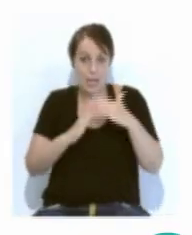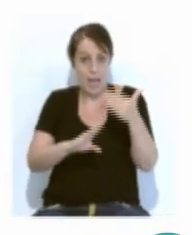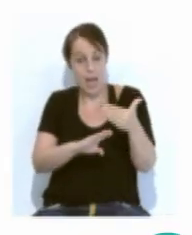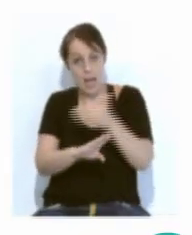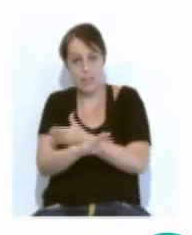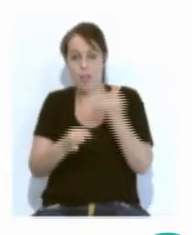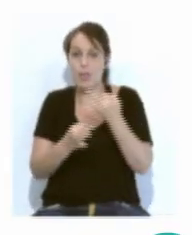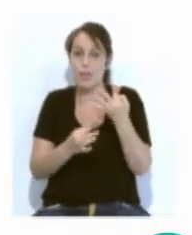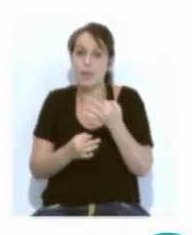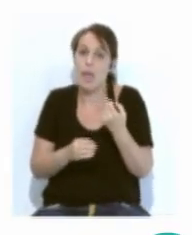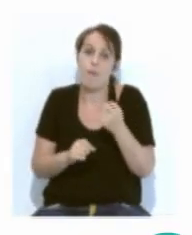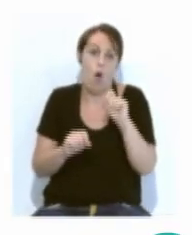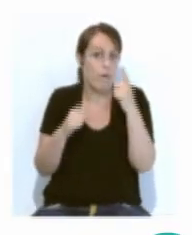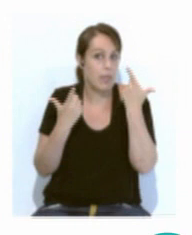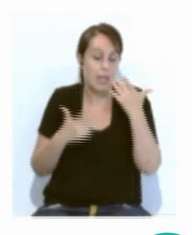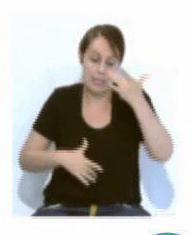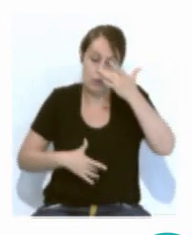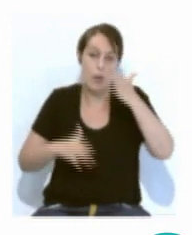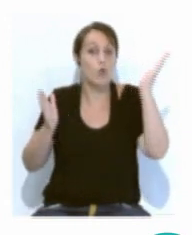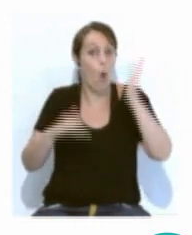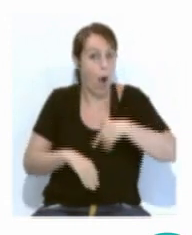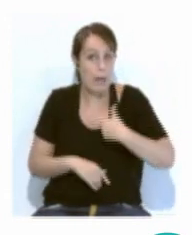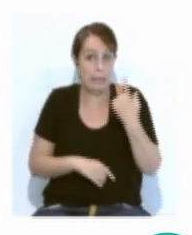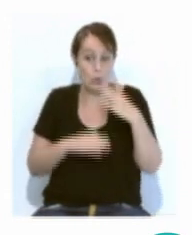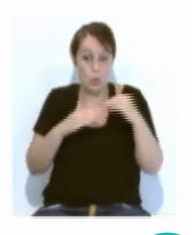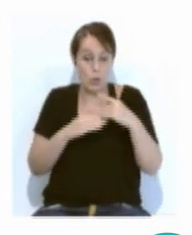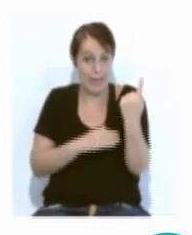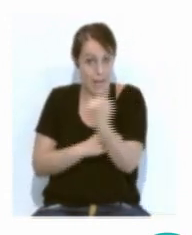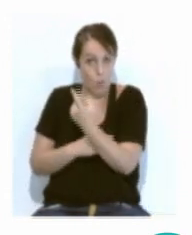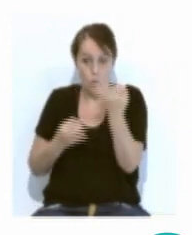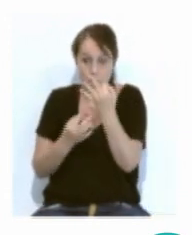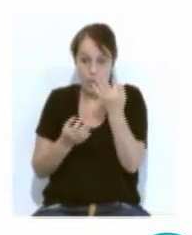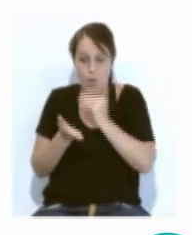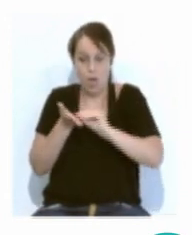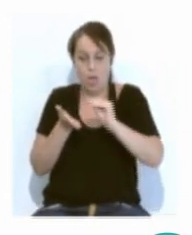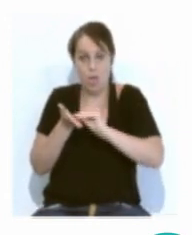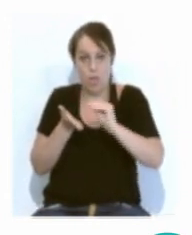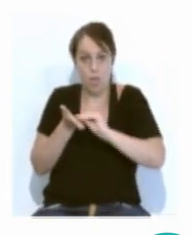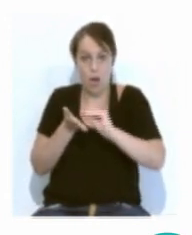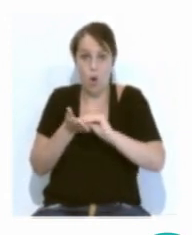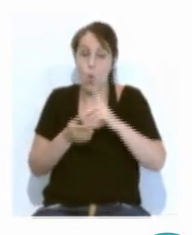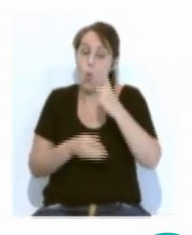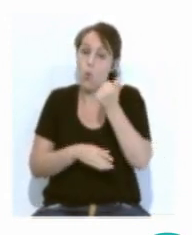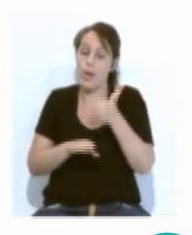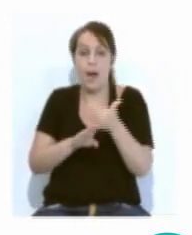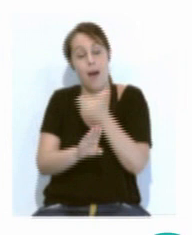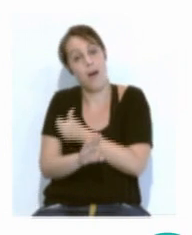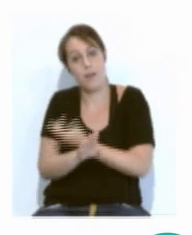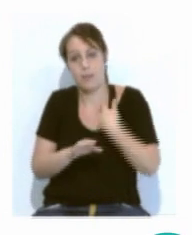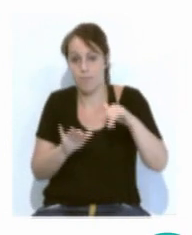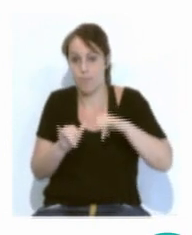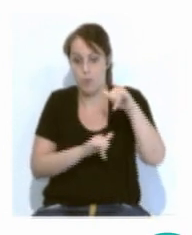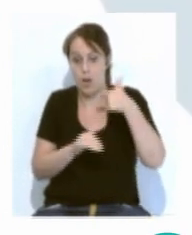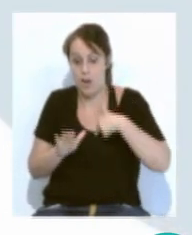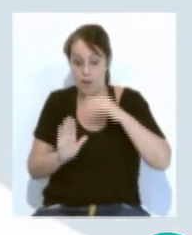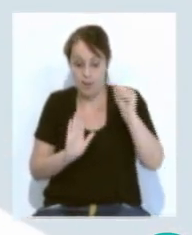deberá confirmar la ausencia de síntomas. Cada usuario deberá cumplimentar un documento 24 horas antes del vuelo en el que se